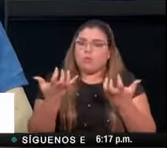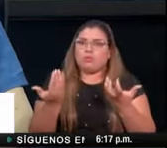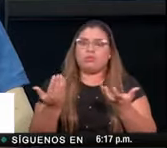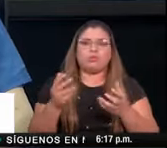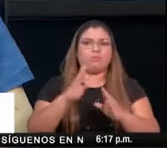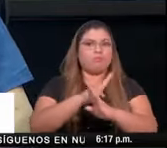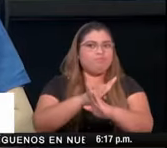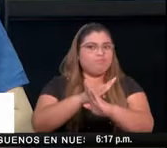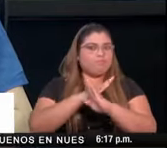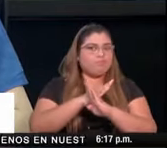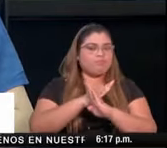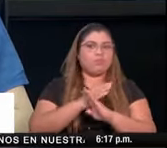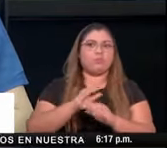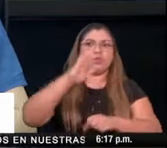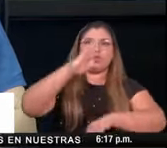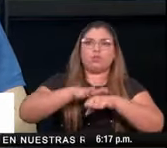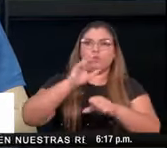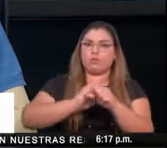hemos iniciado